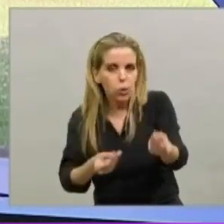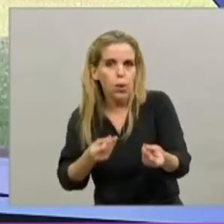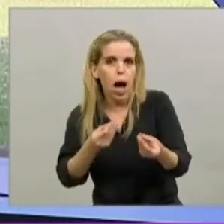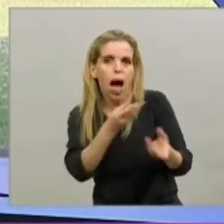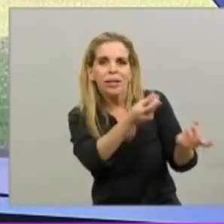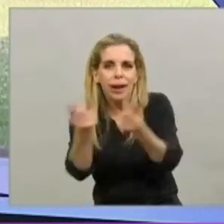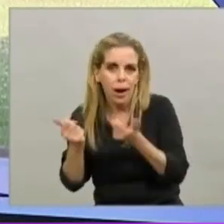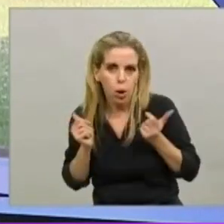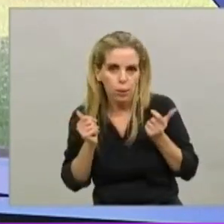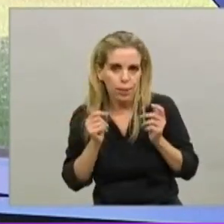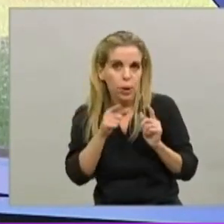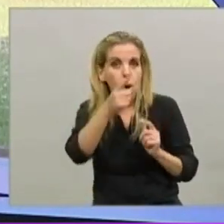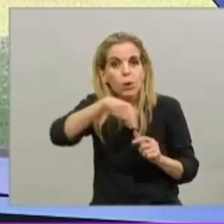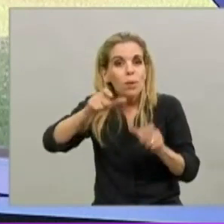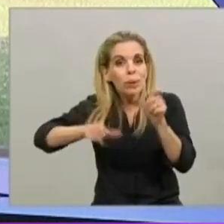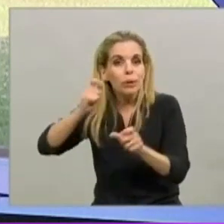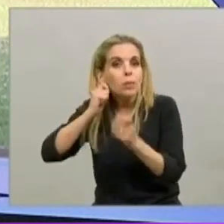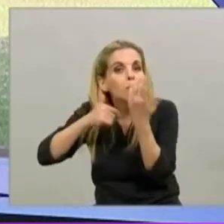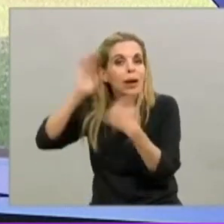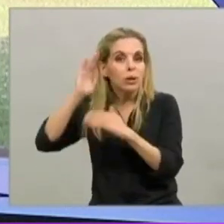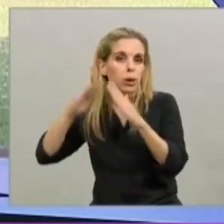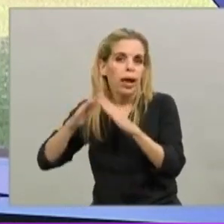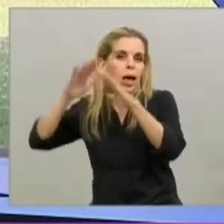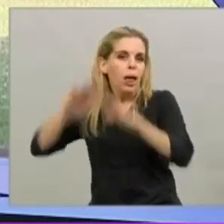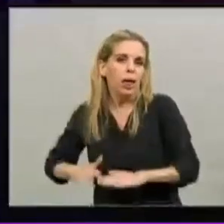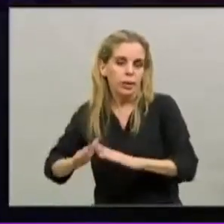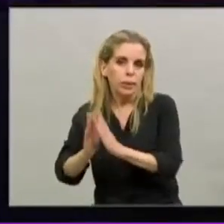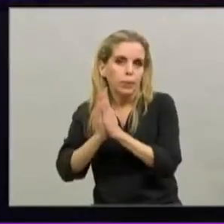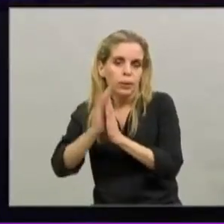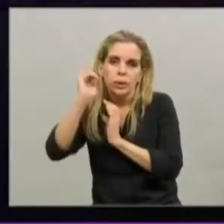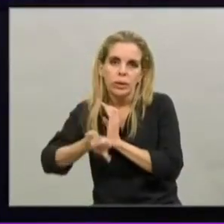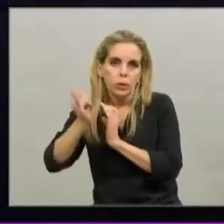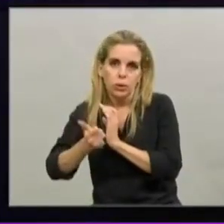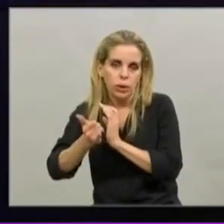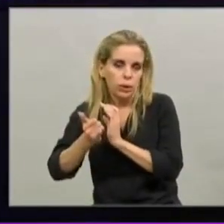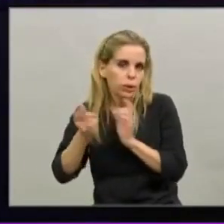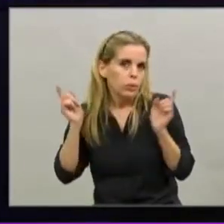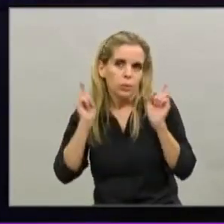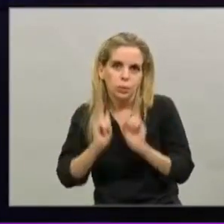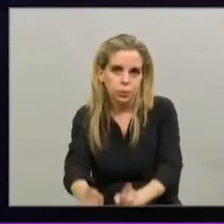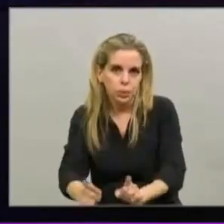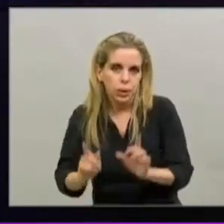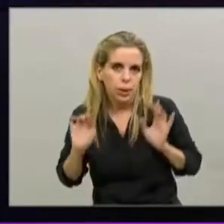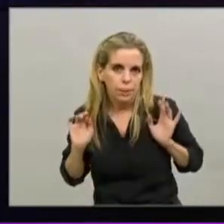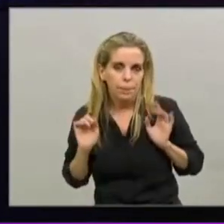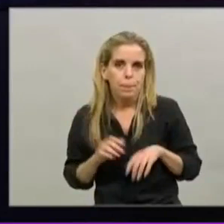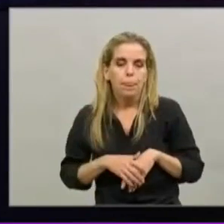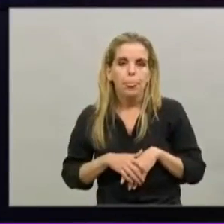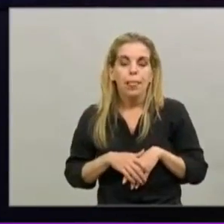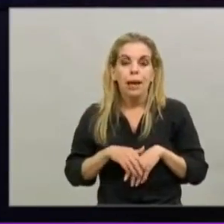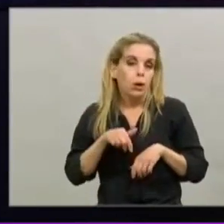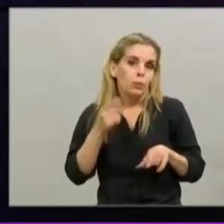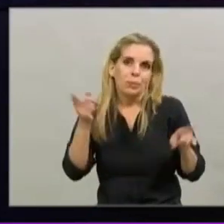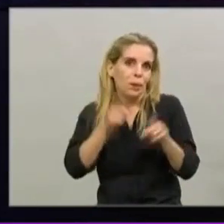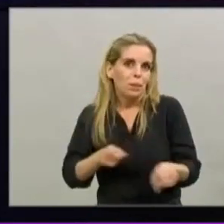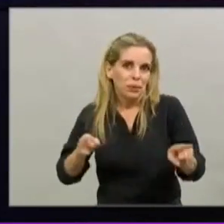Pero con el virus circulando, es muy importante que se sigan cuidando. Como hacemos siempre, antes de la puesta en vigencia de